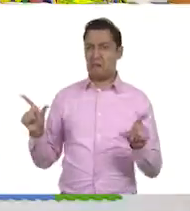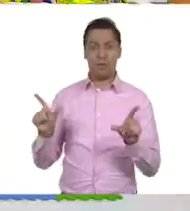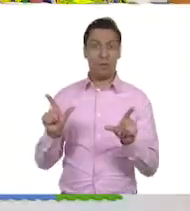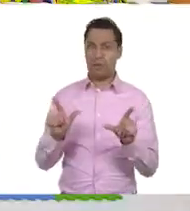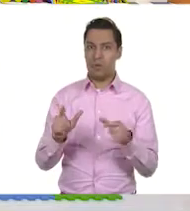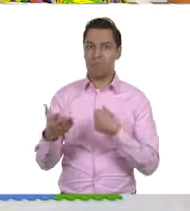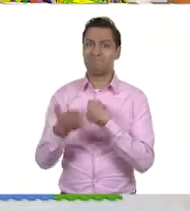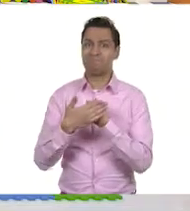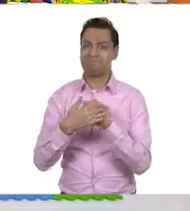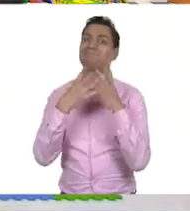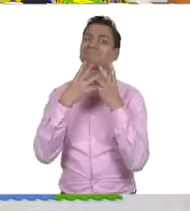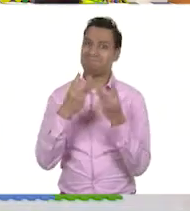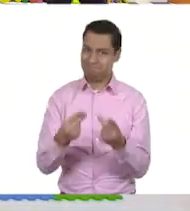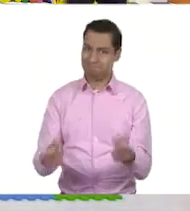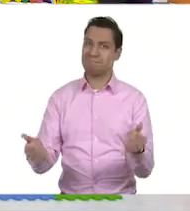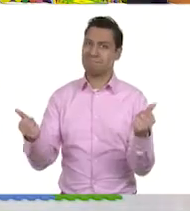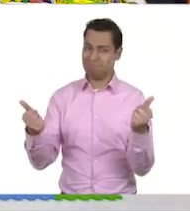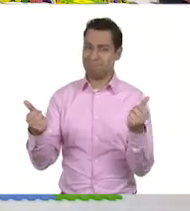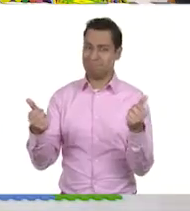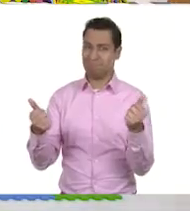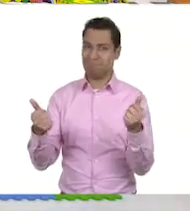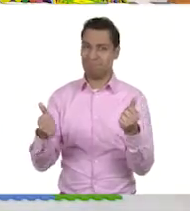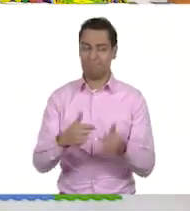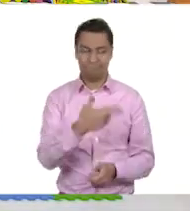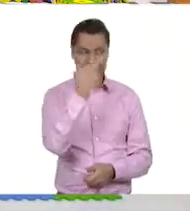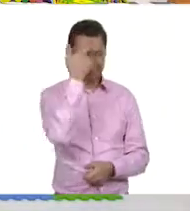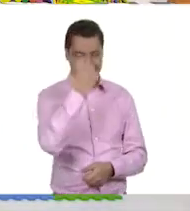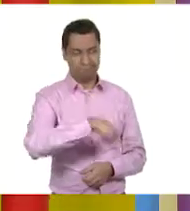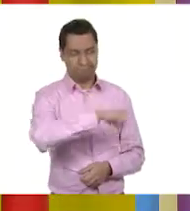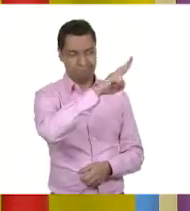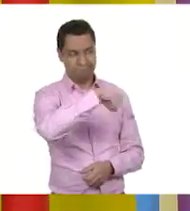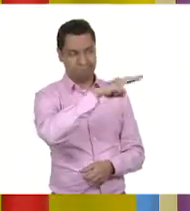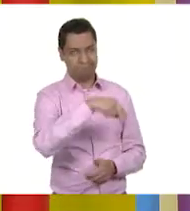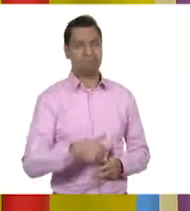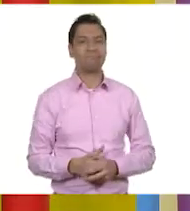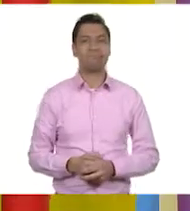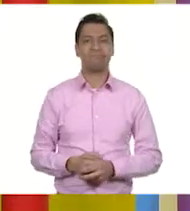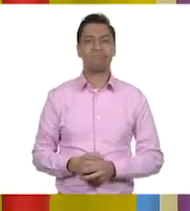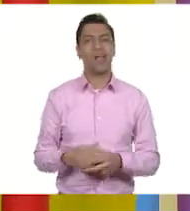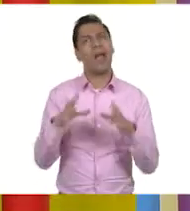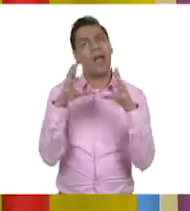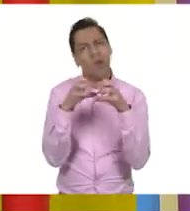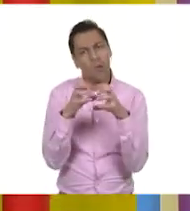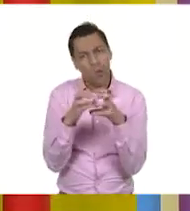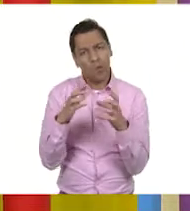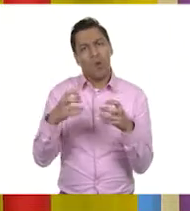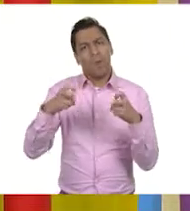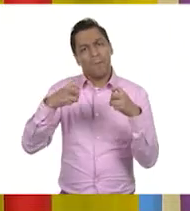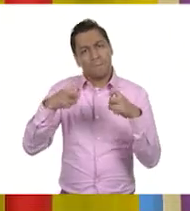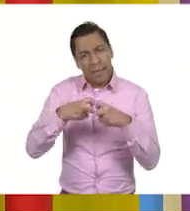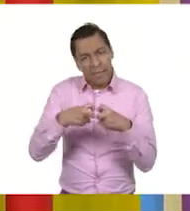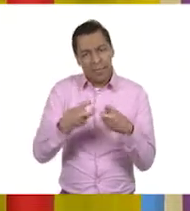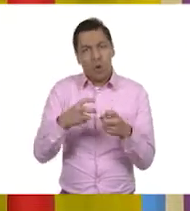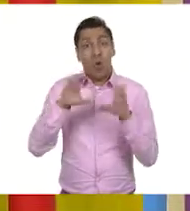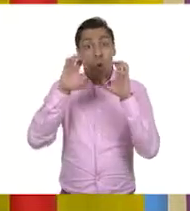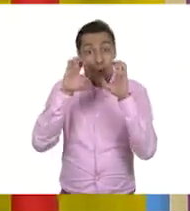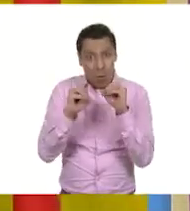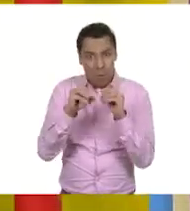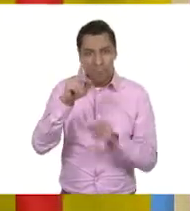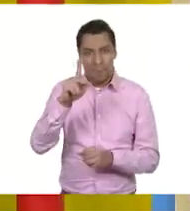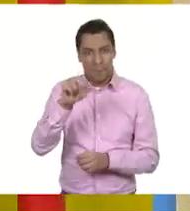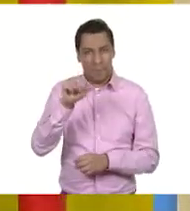quedar sin él. Tienes toda la razón. Ajá. Del algodón, del poliéster o de la pana.